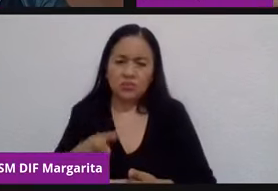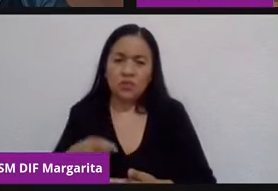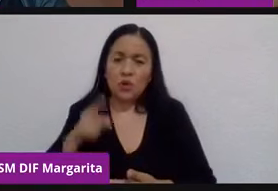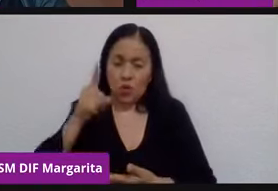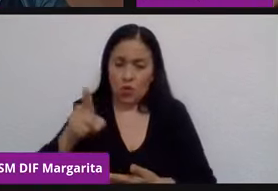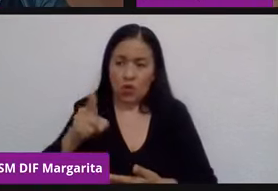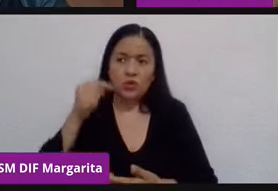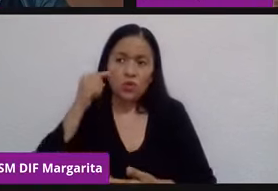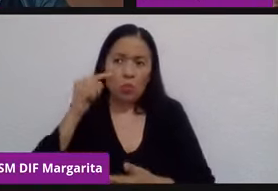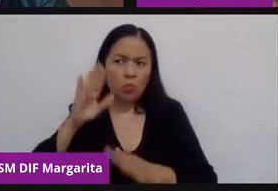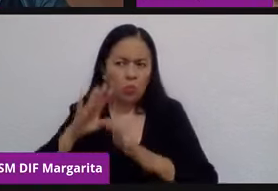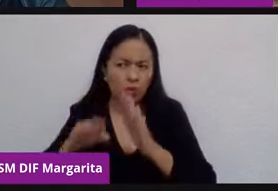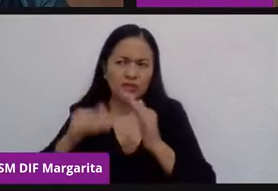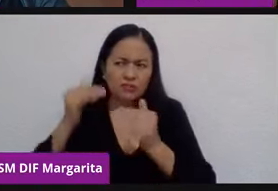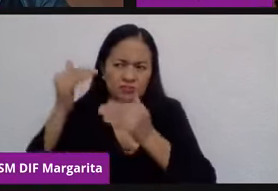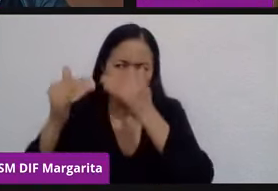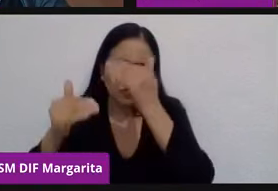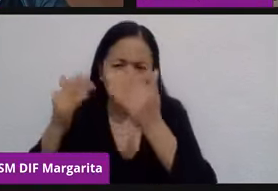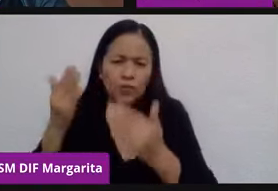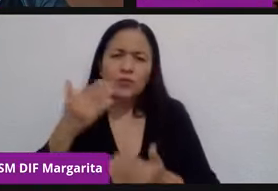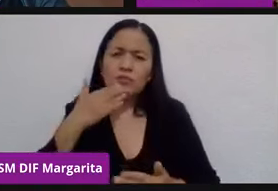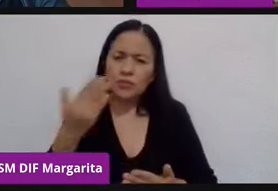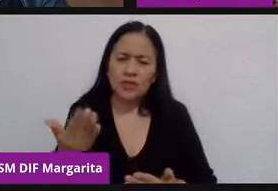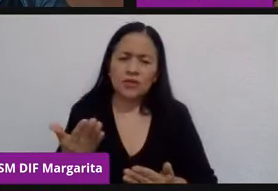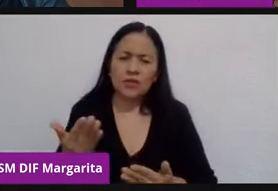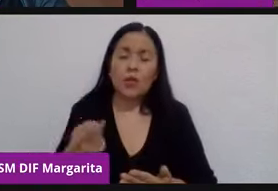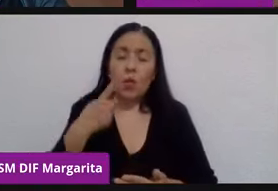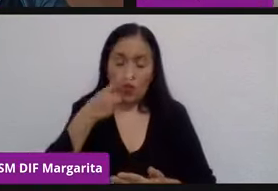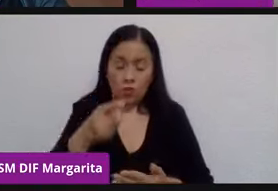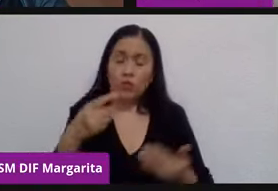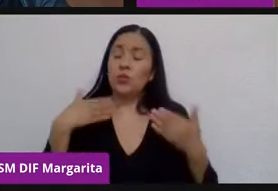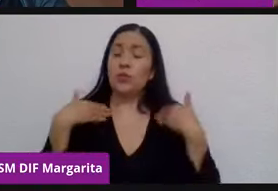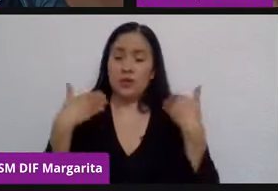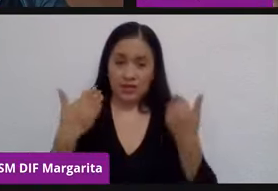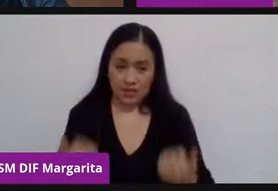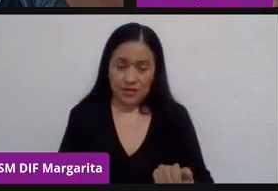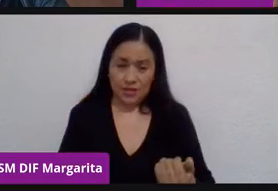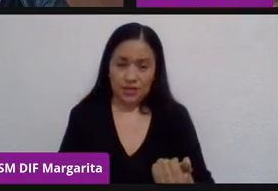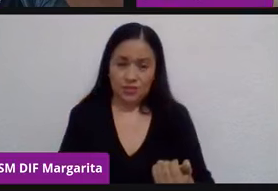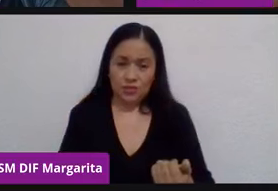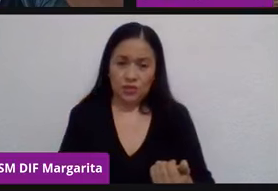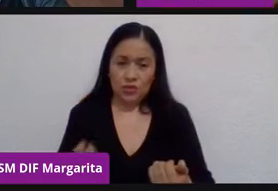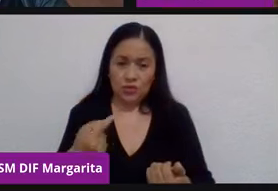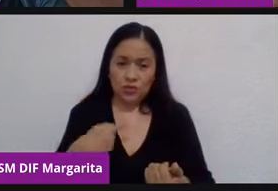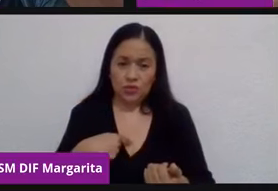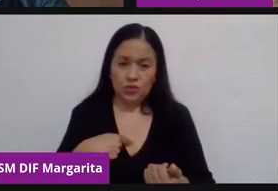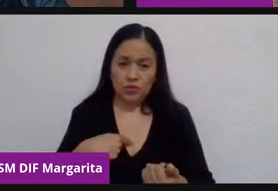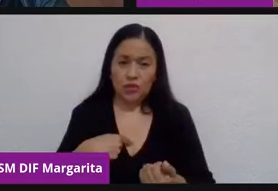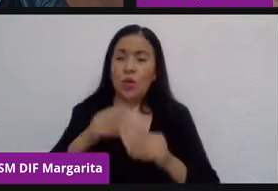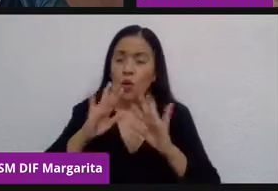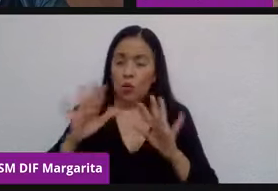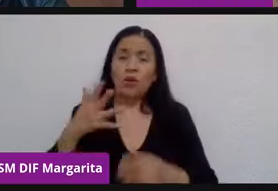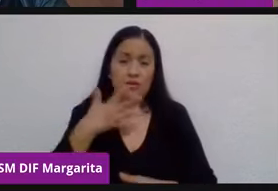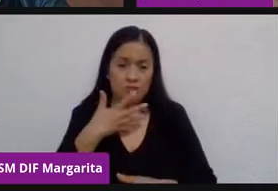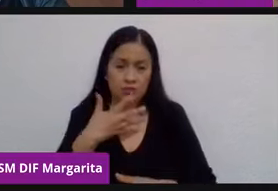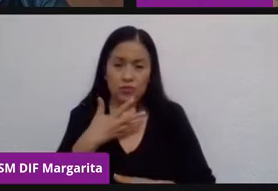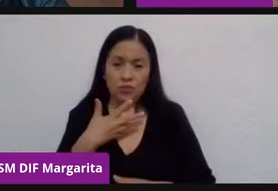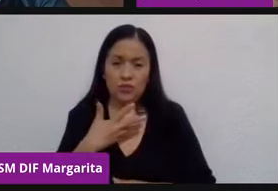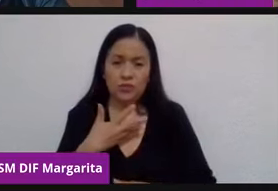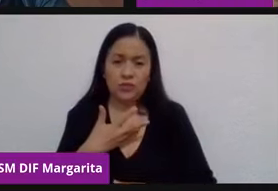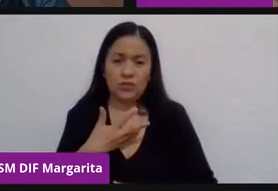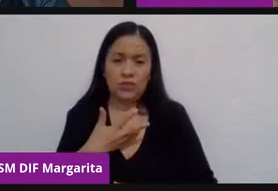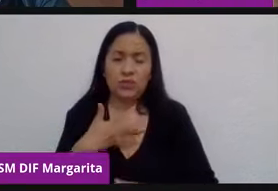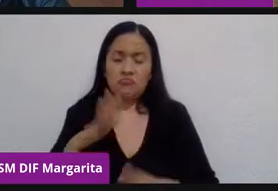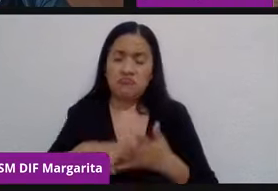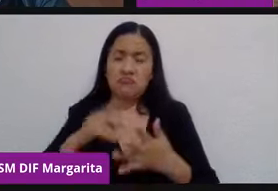construyes a partir de él. Entonces, cuando uno empieza a entender lo que atravesamos, la herramienta que fue la